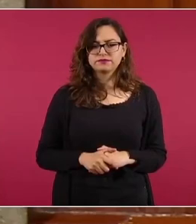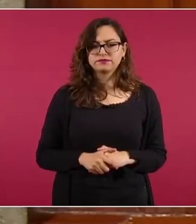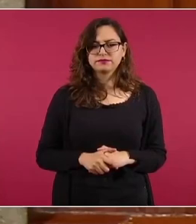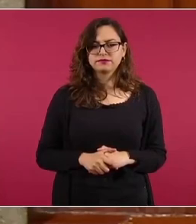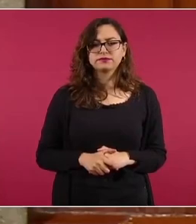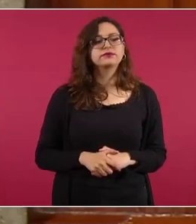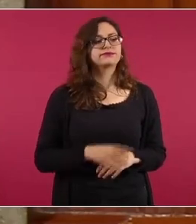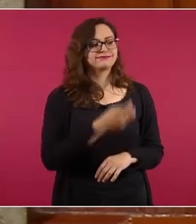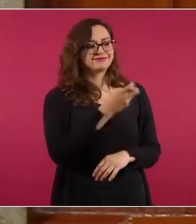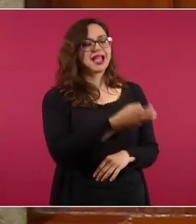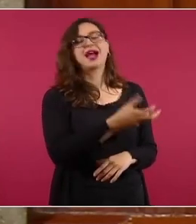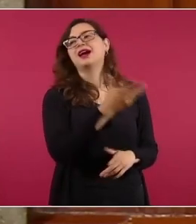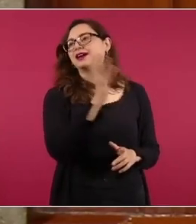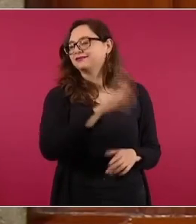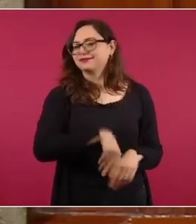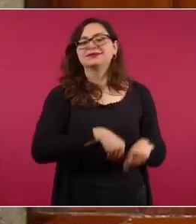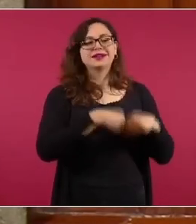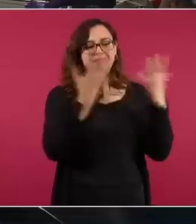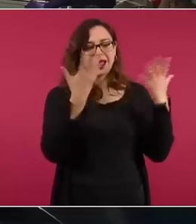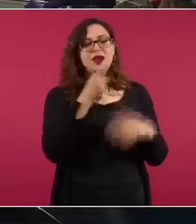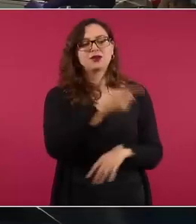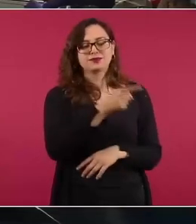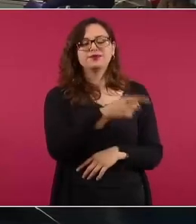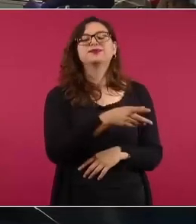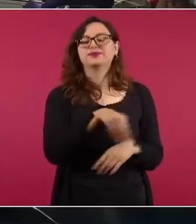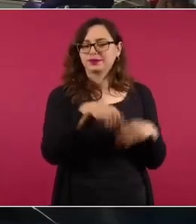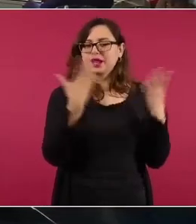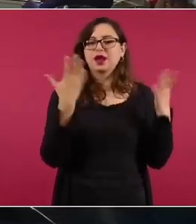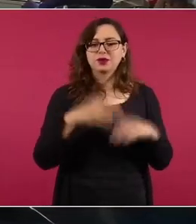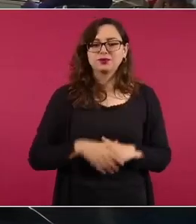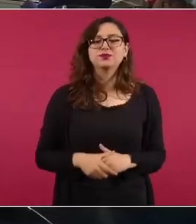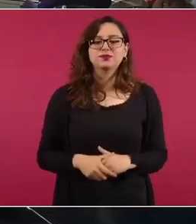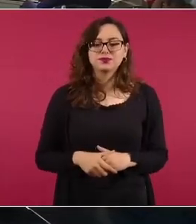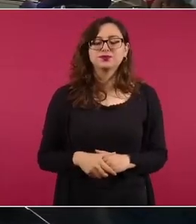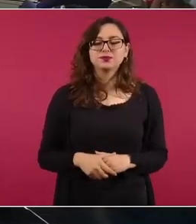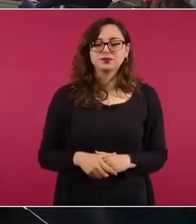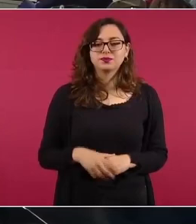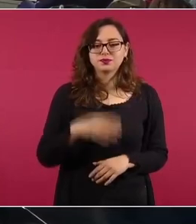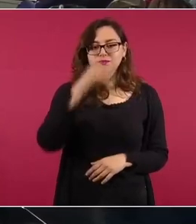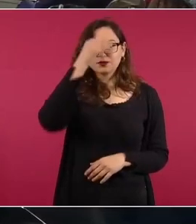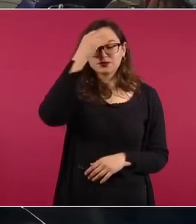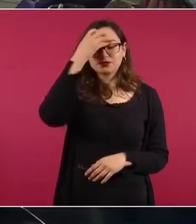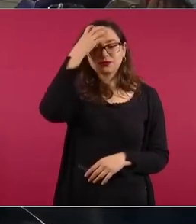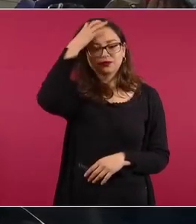tempestad y carne de Morelos les decía yo eso